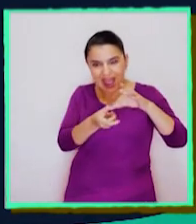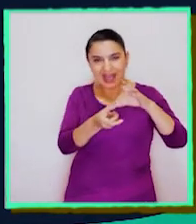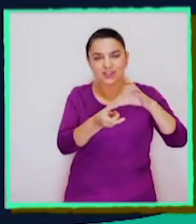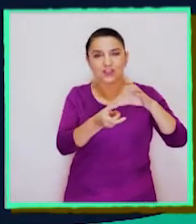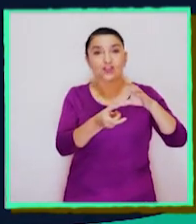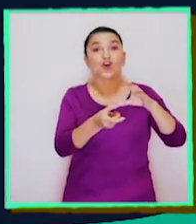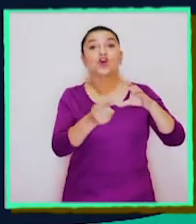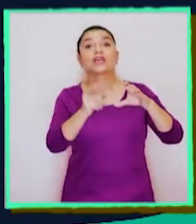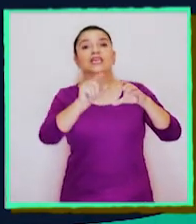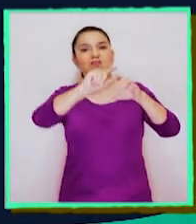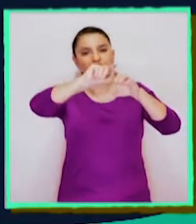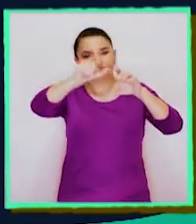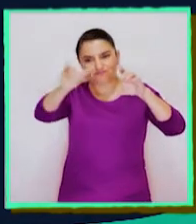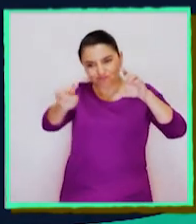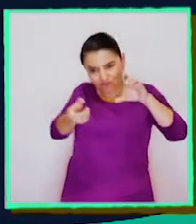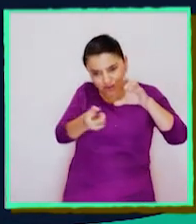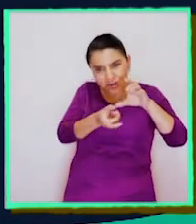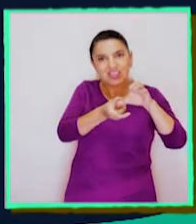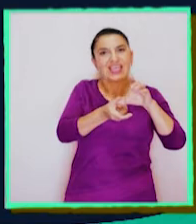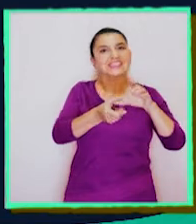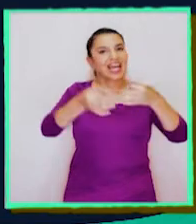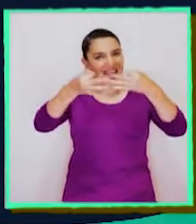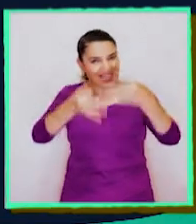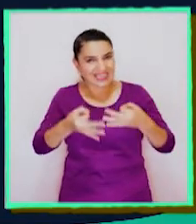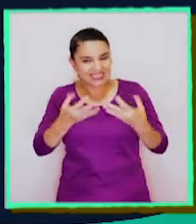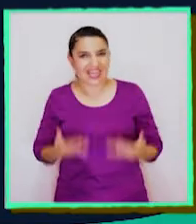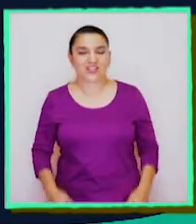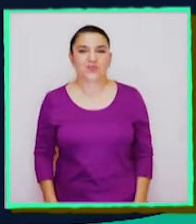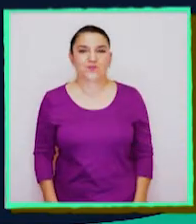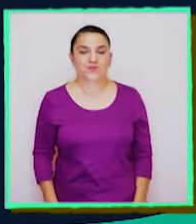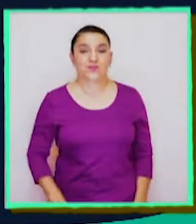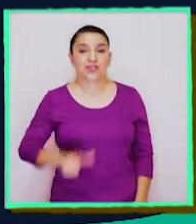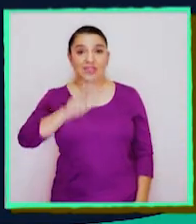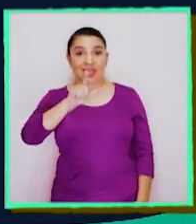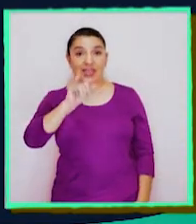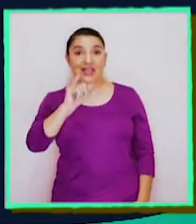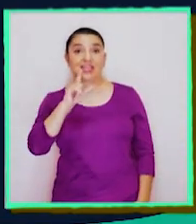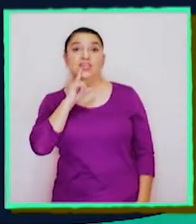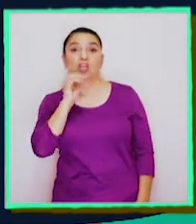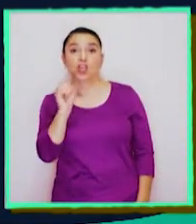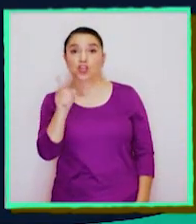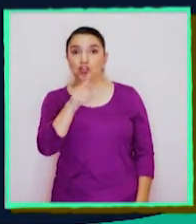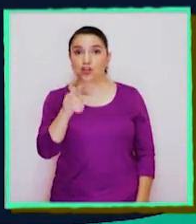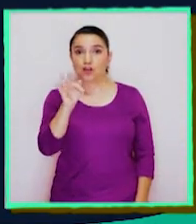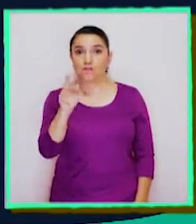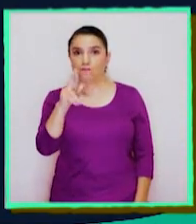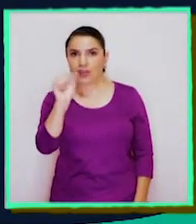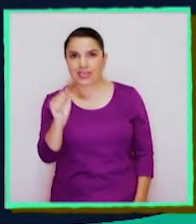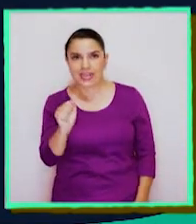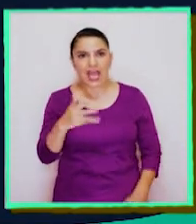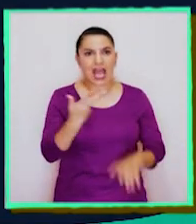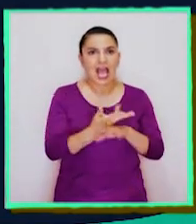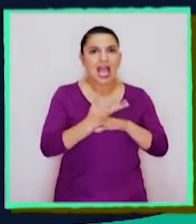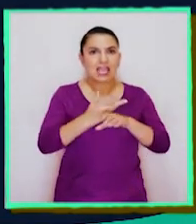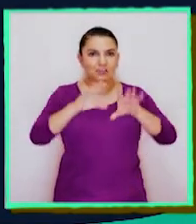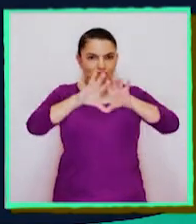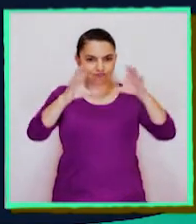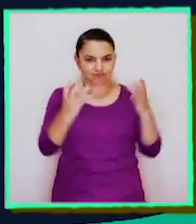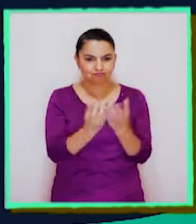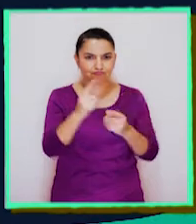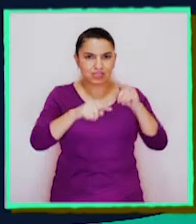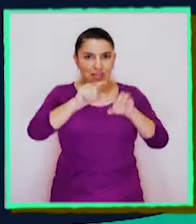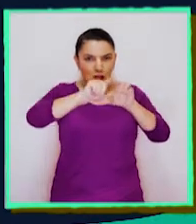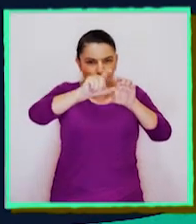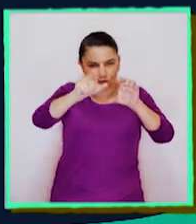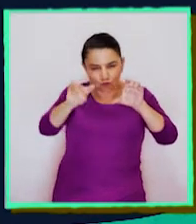y... ¡Corteza! ¡Exacto! La litósfera está conformada por la corteza terrestre